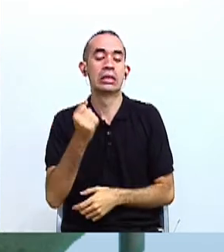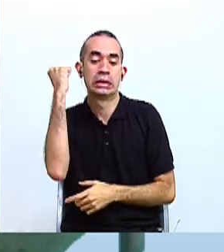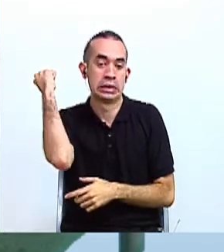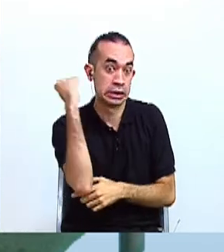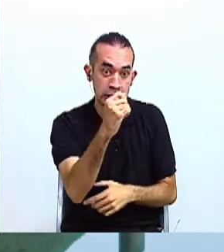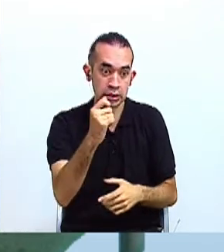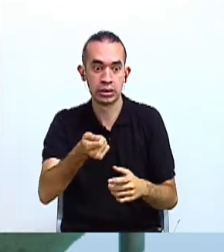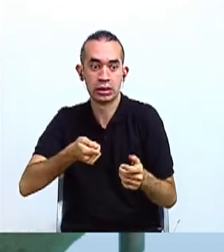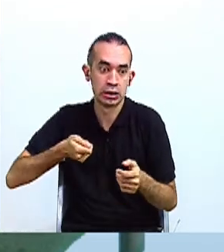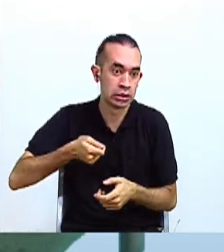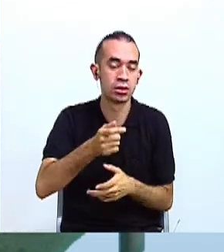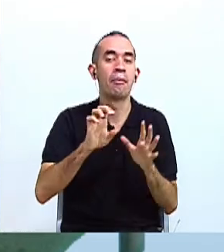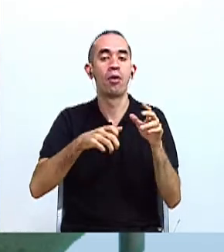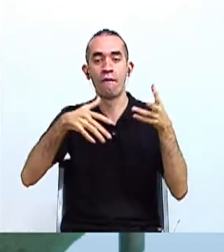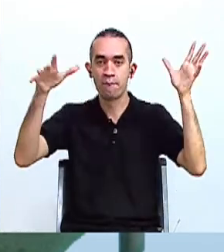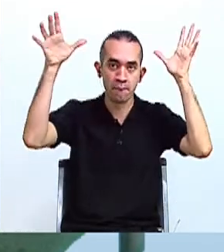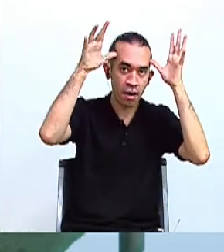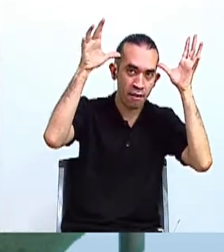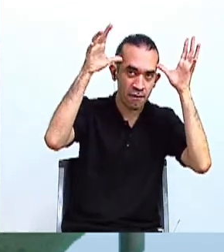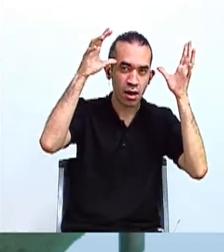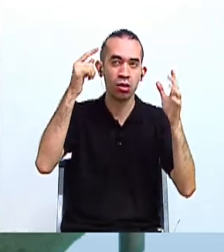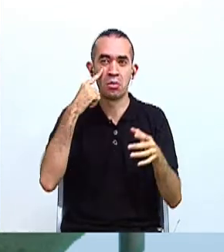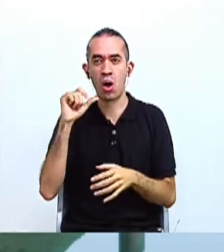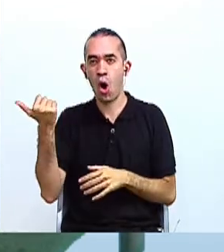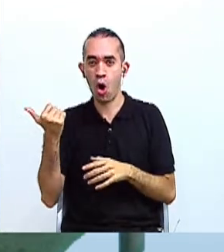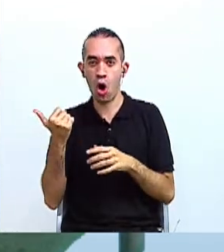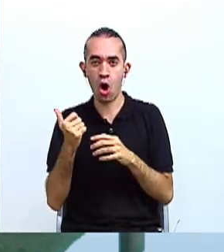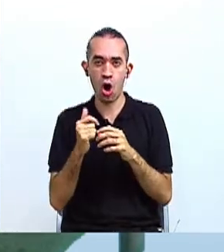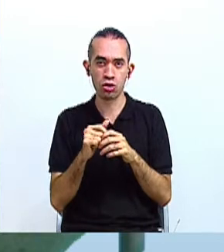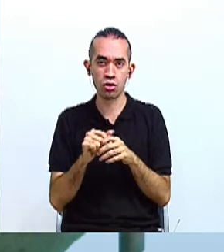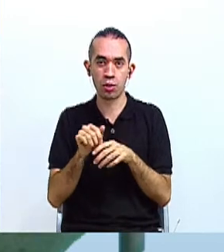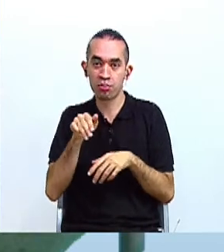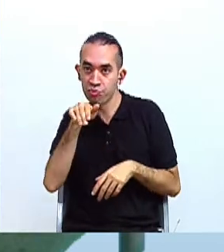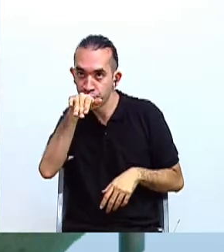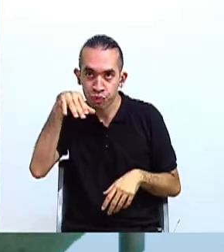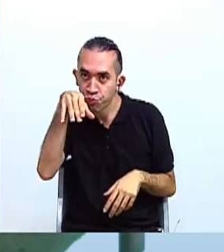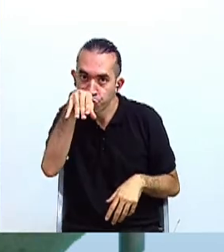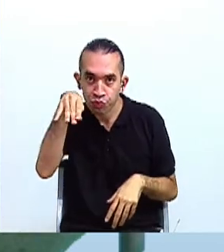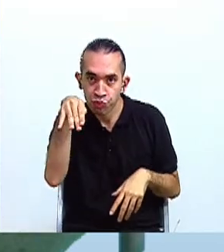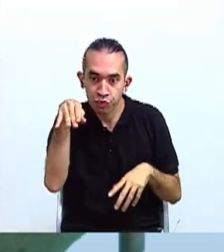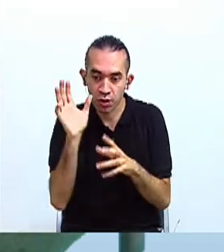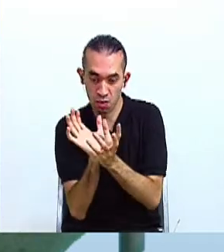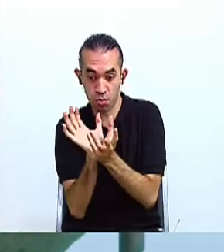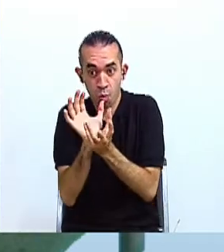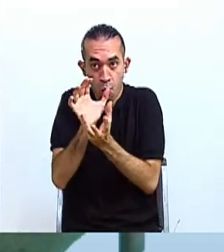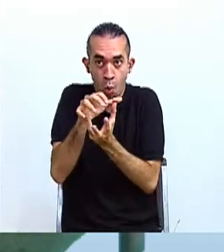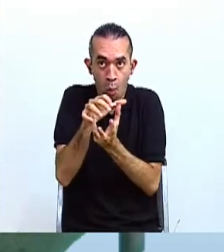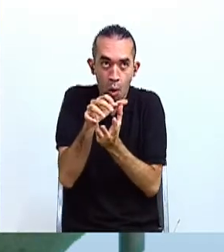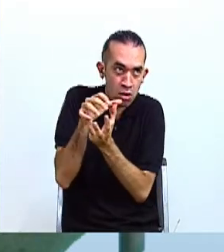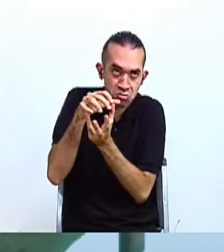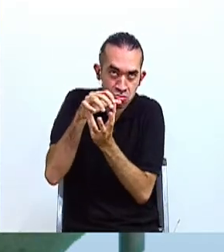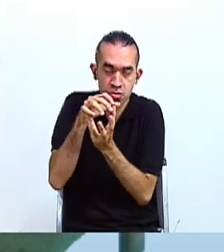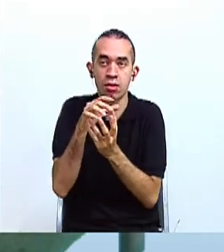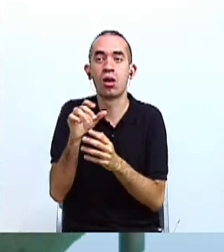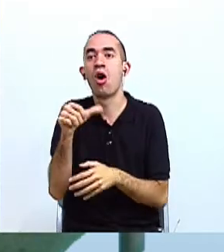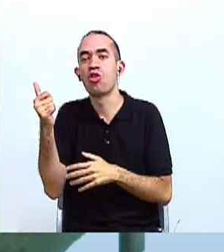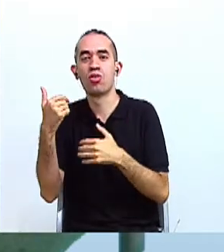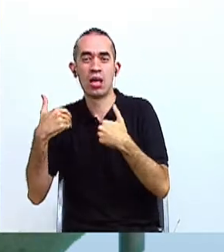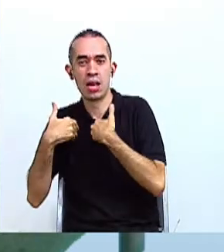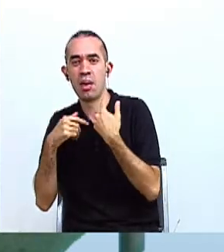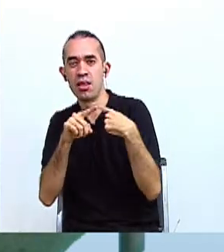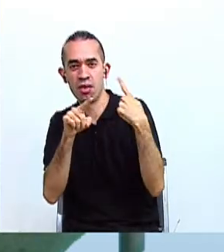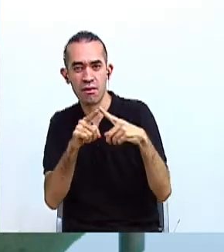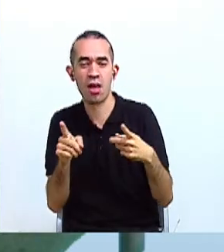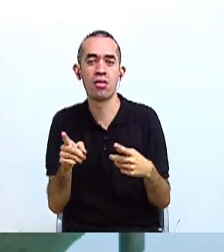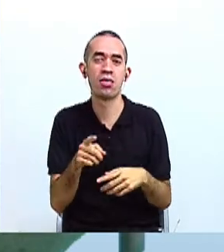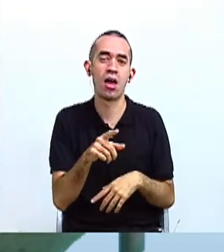como el venado, el armadillo, y otros animales que obtenían de la tierra, de los ríos, de